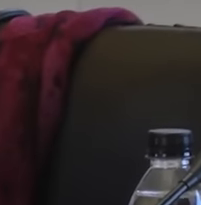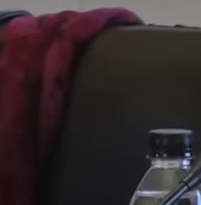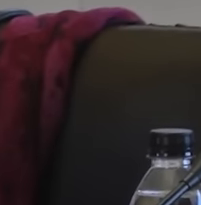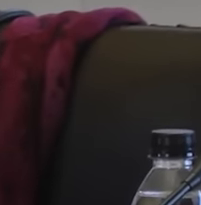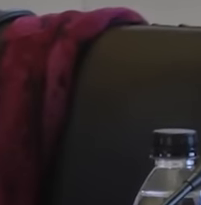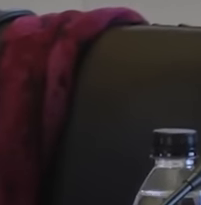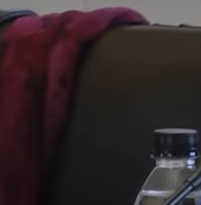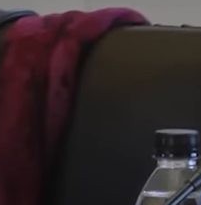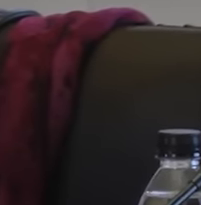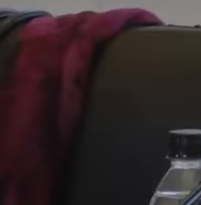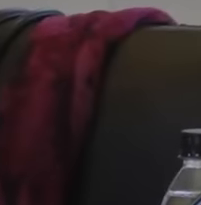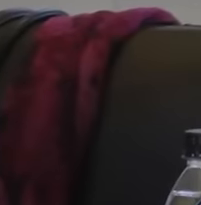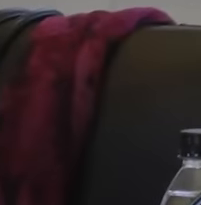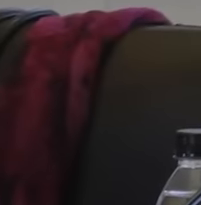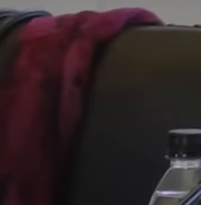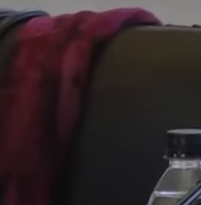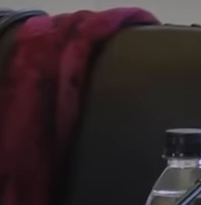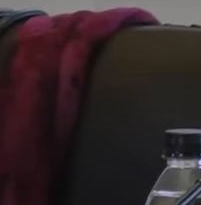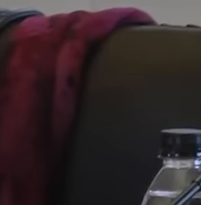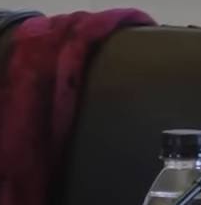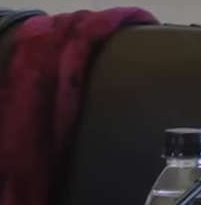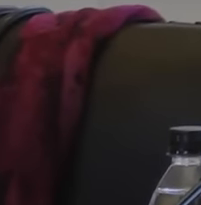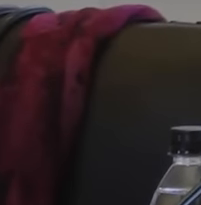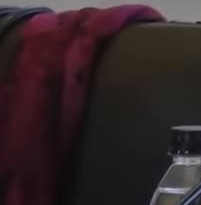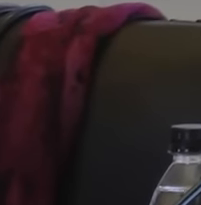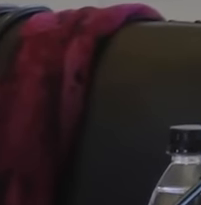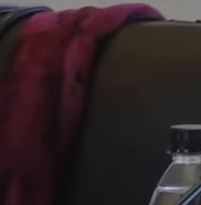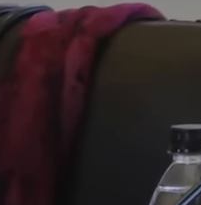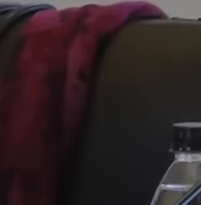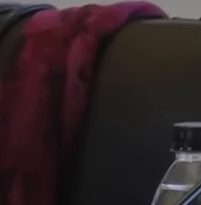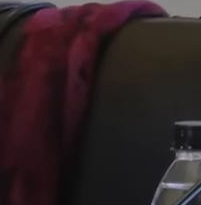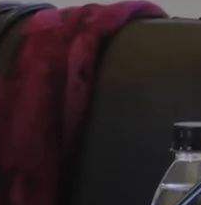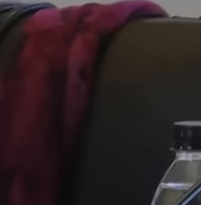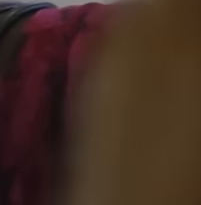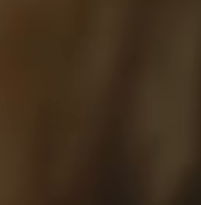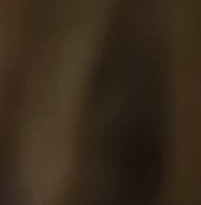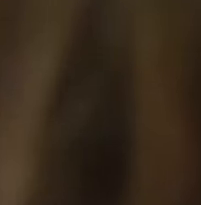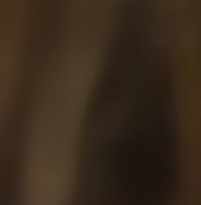English, Iglesias. One.